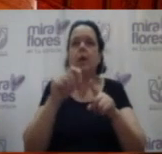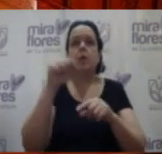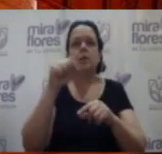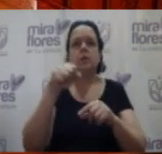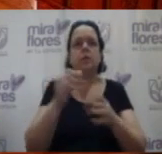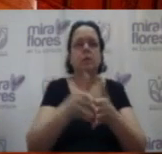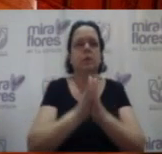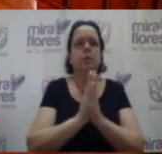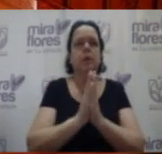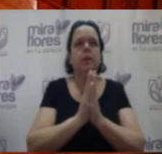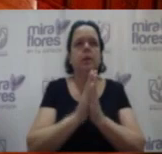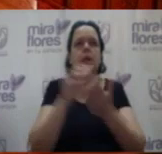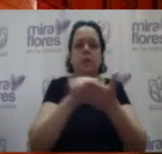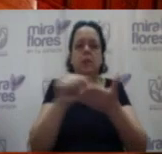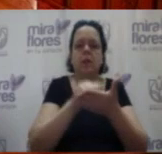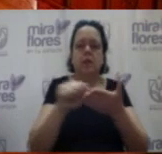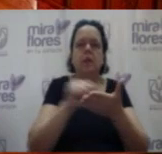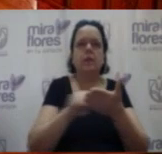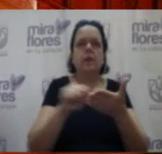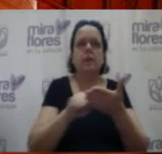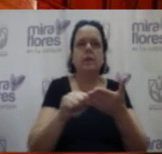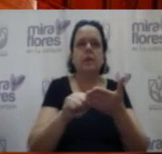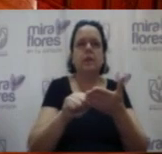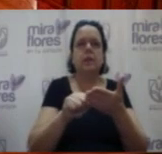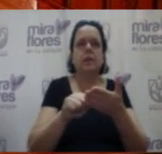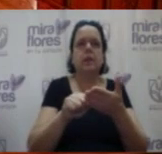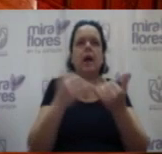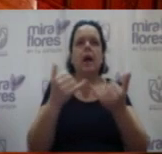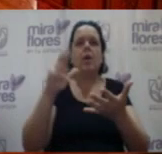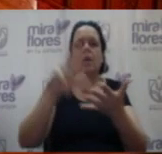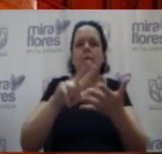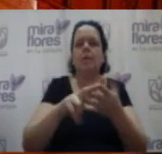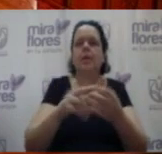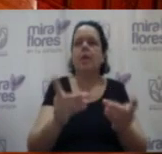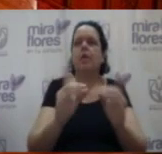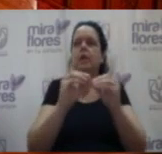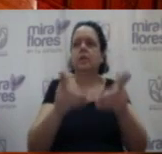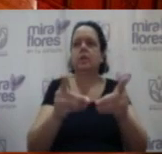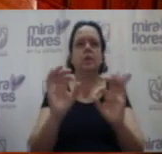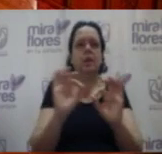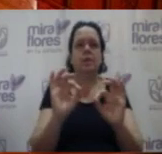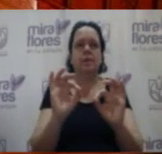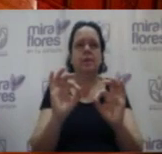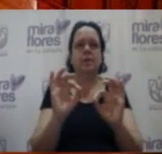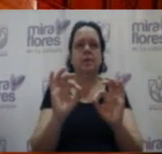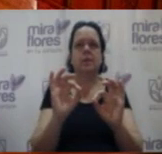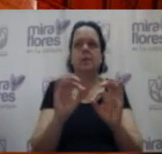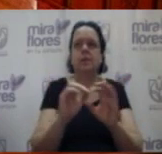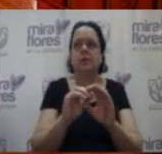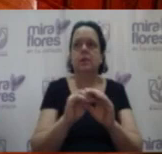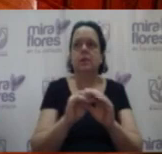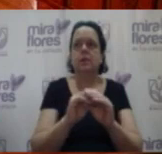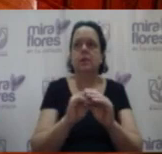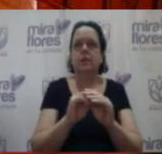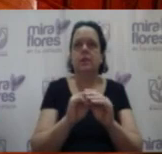vamos a pedir de todas maneras que se revisen y como le digo, estamos aprobando la donación, el acto de donar.